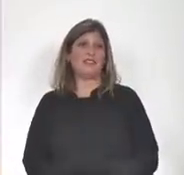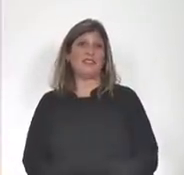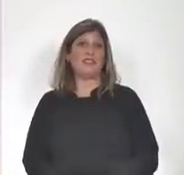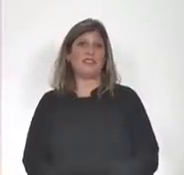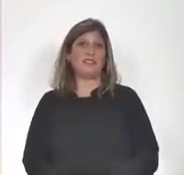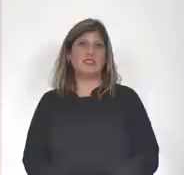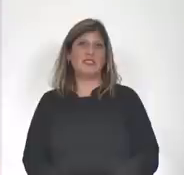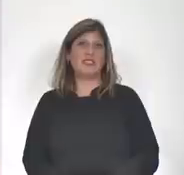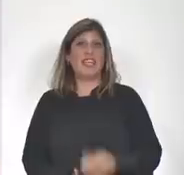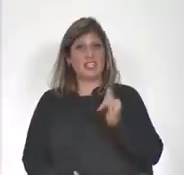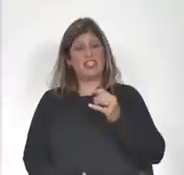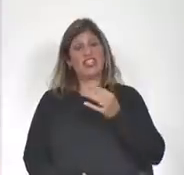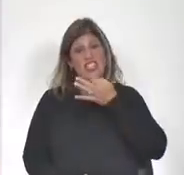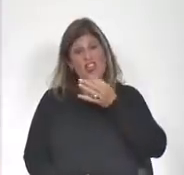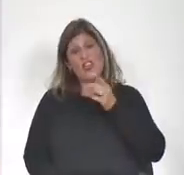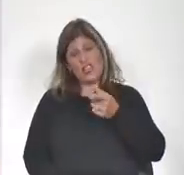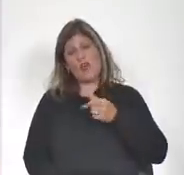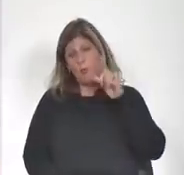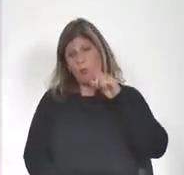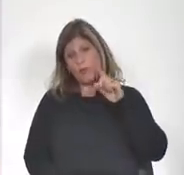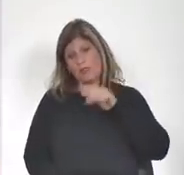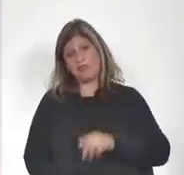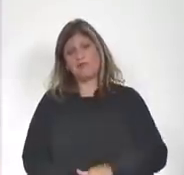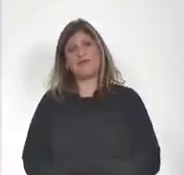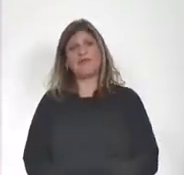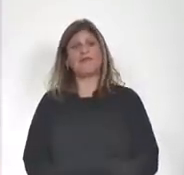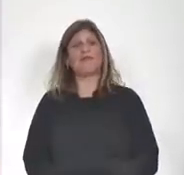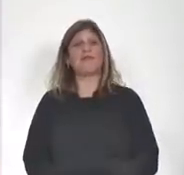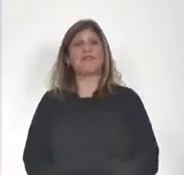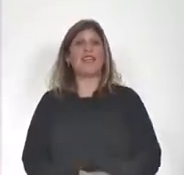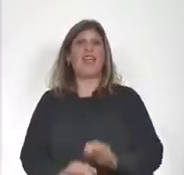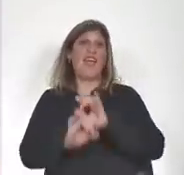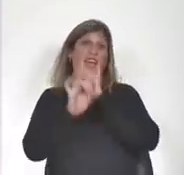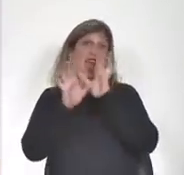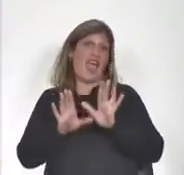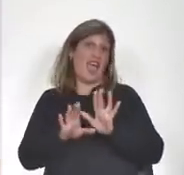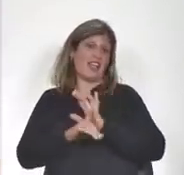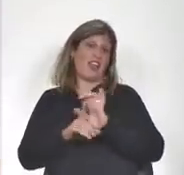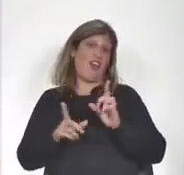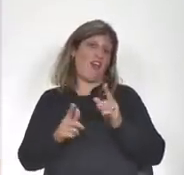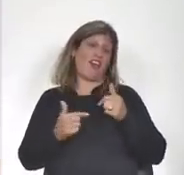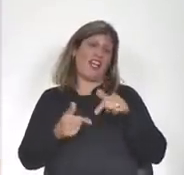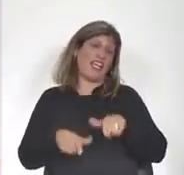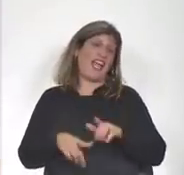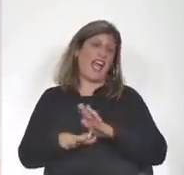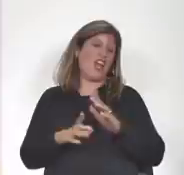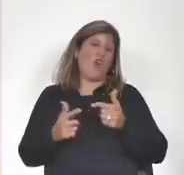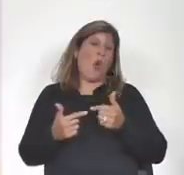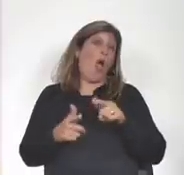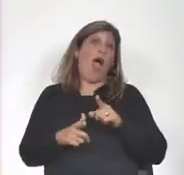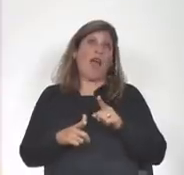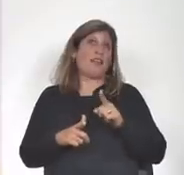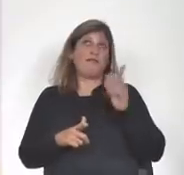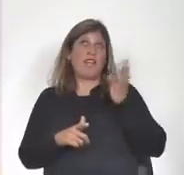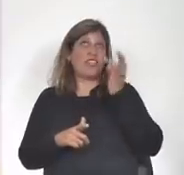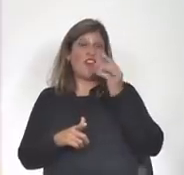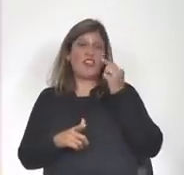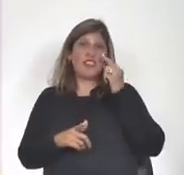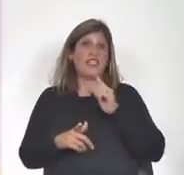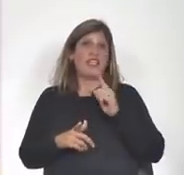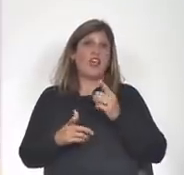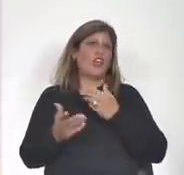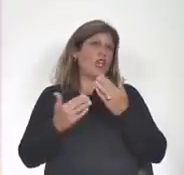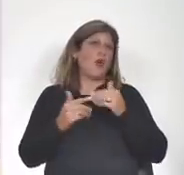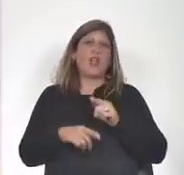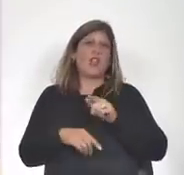eso sí lo digo irónicamente señor Presidente aclaro que no adhiero a teorías conspirativas tampoco creo que estamos hablando de